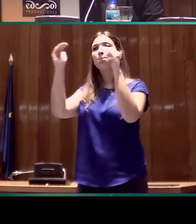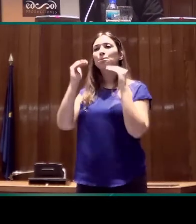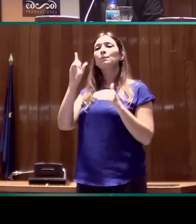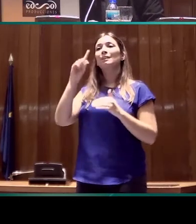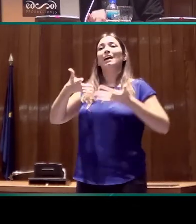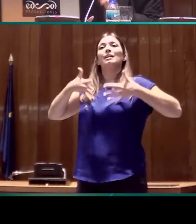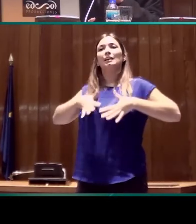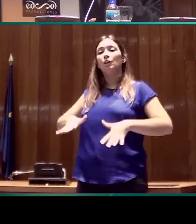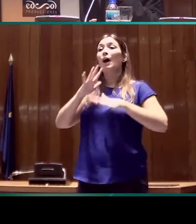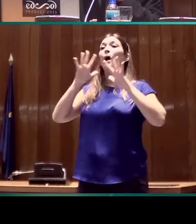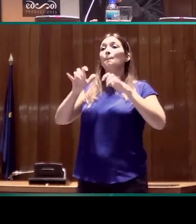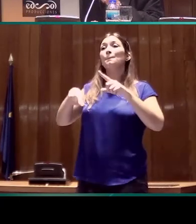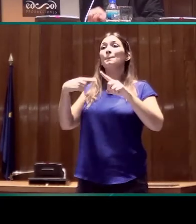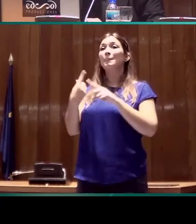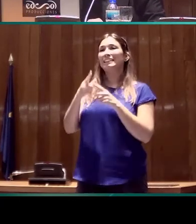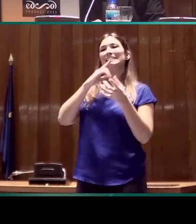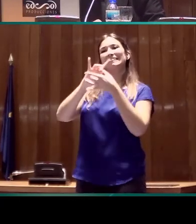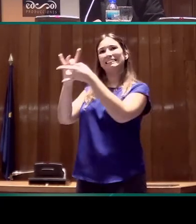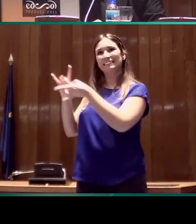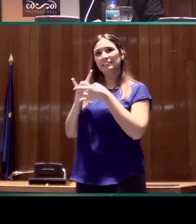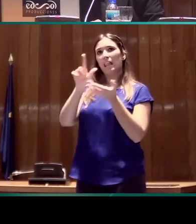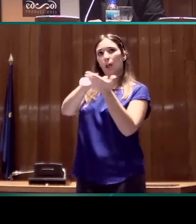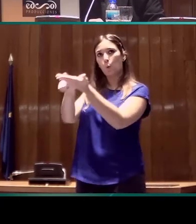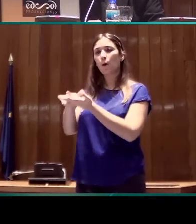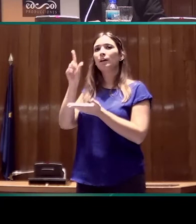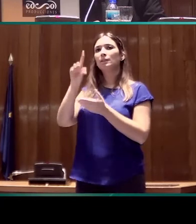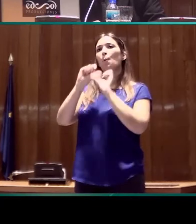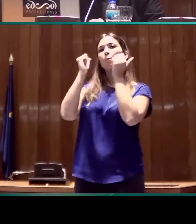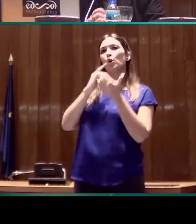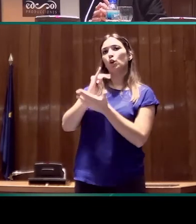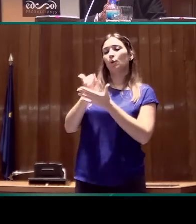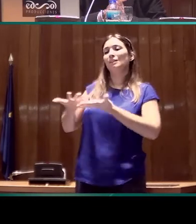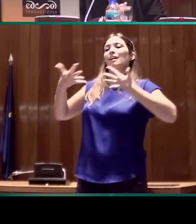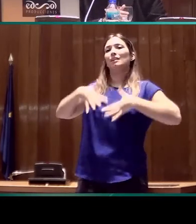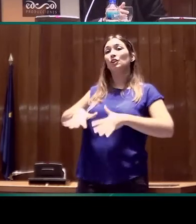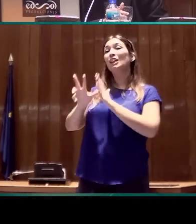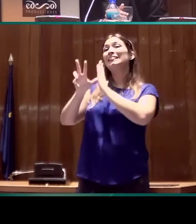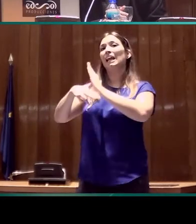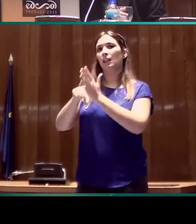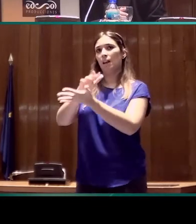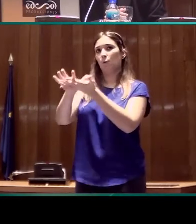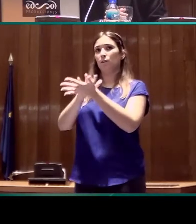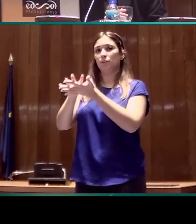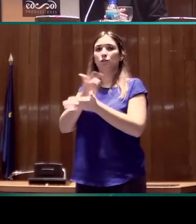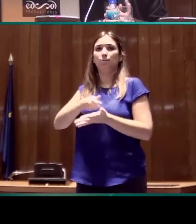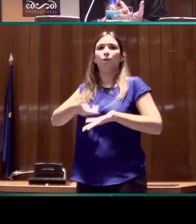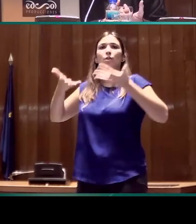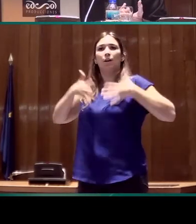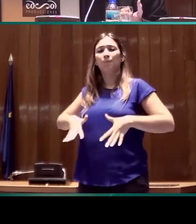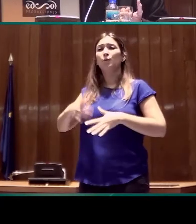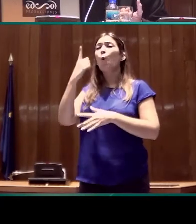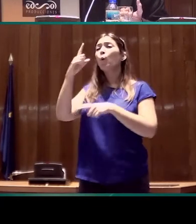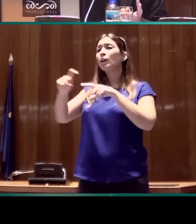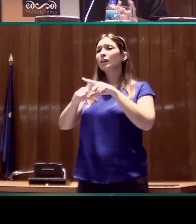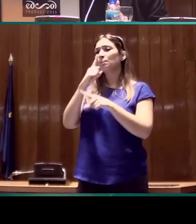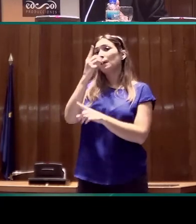adquisición, aprendizaje e interlengua, aspectos protolingüísticos en la adquisición lingüística tardía de la lengua de signos española. Hay un aspecto que